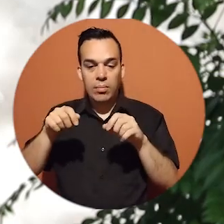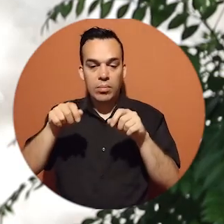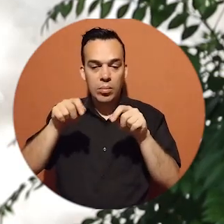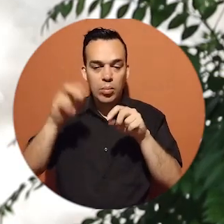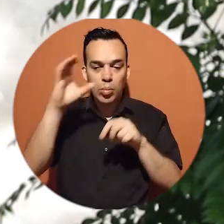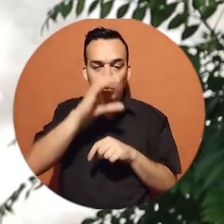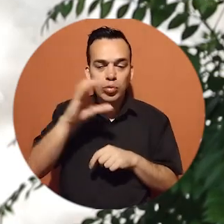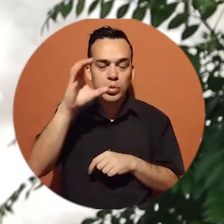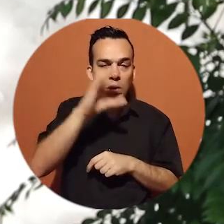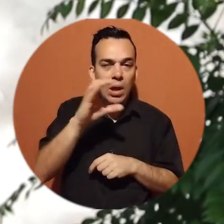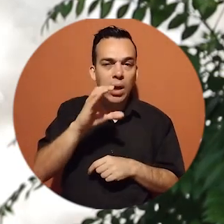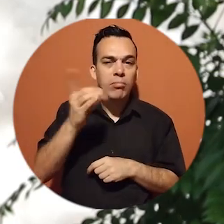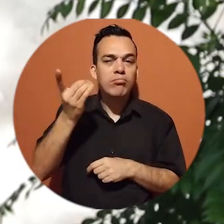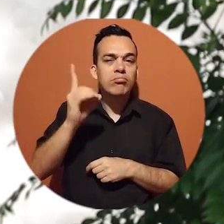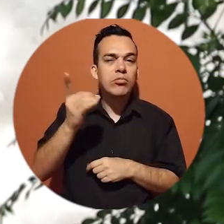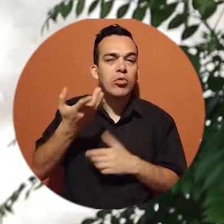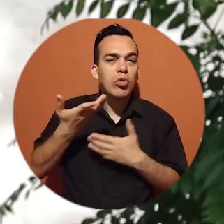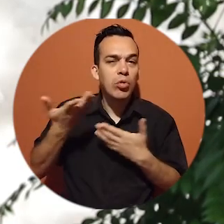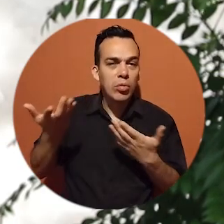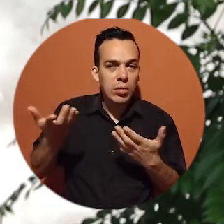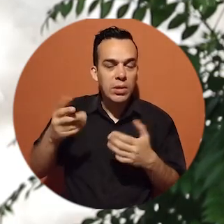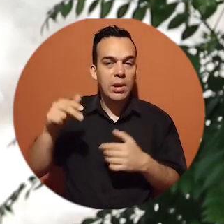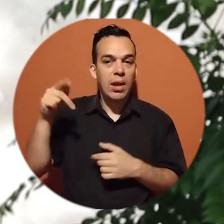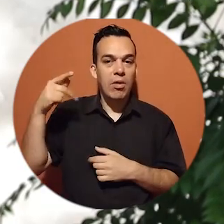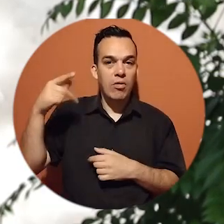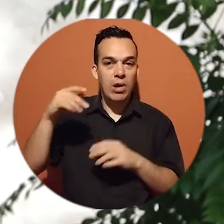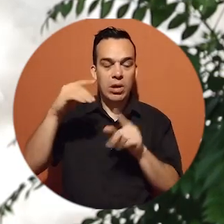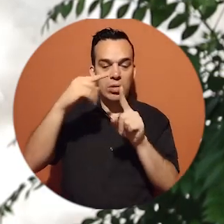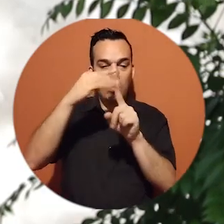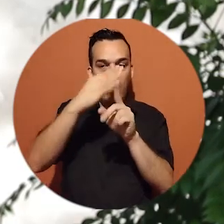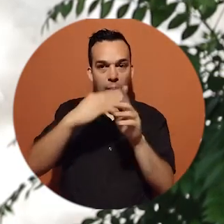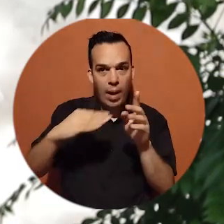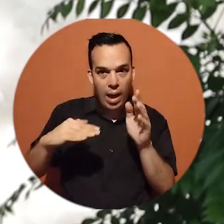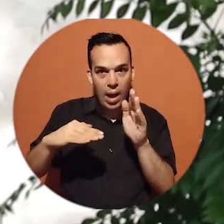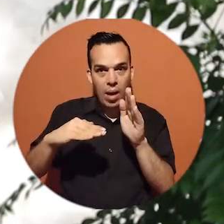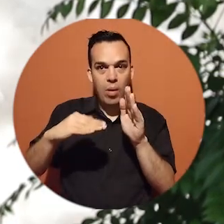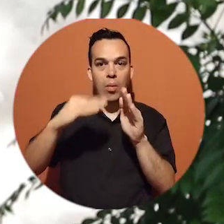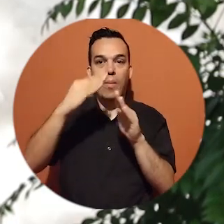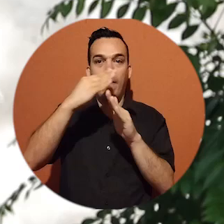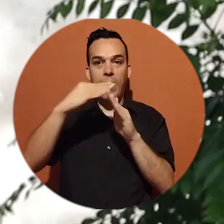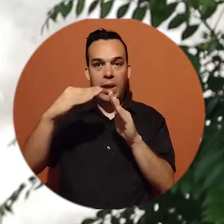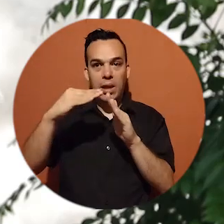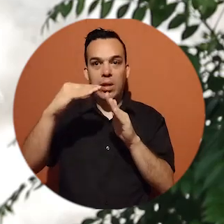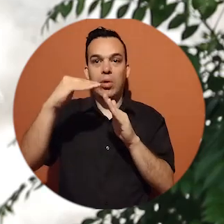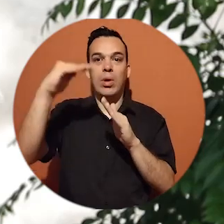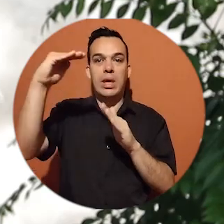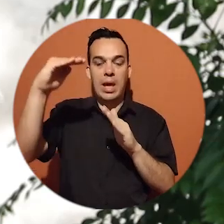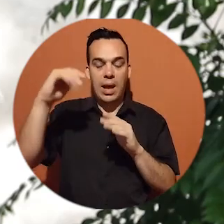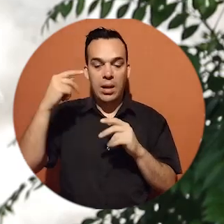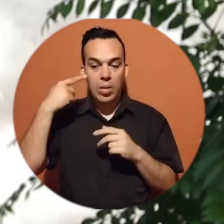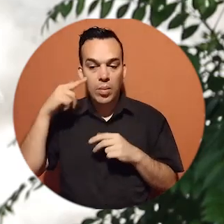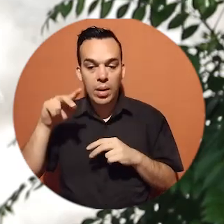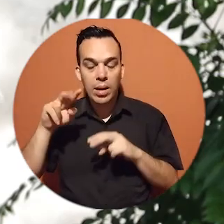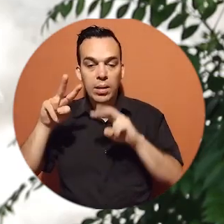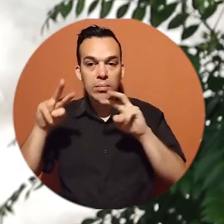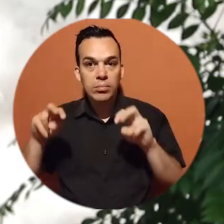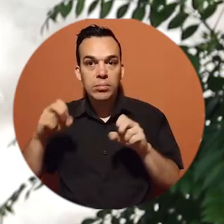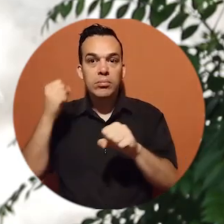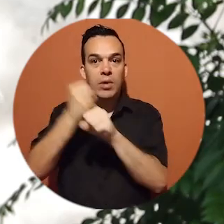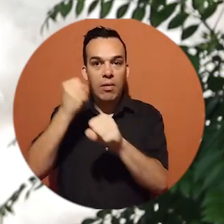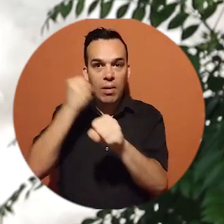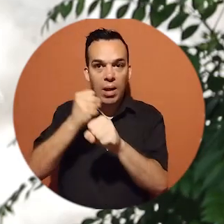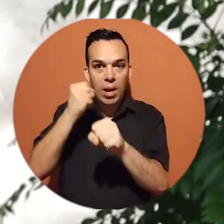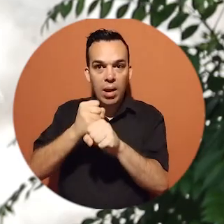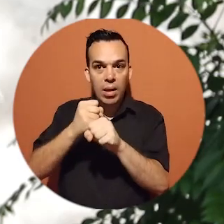para poder mapear las zonas en este caso de lo que es riesgo bajo, riesgo medio y riesgo alto. Continuamos